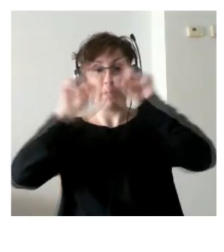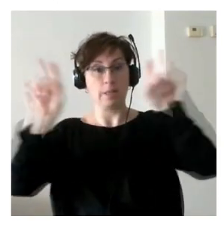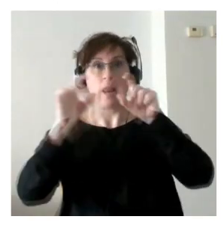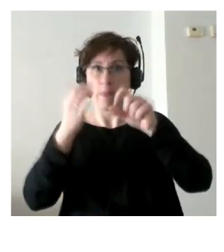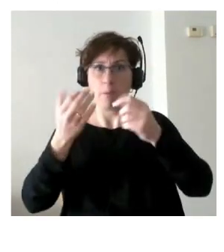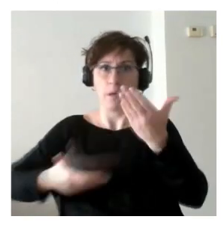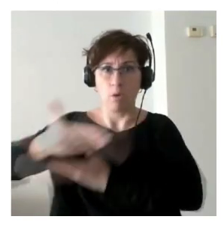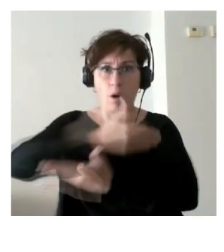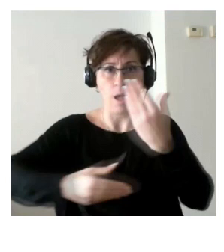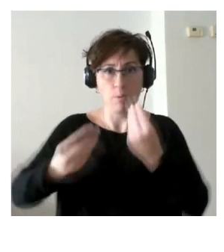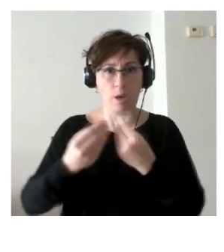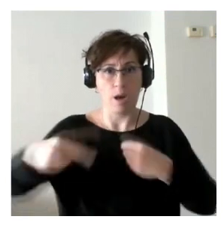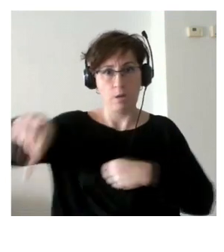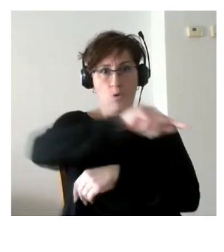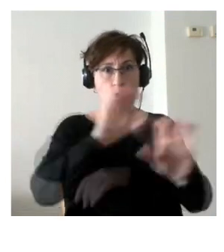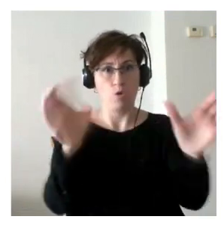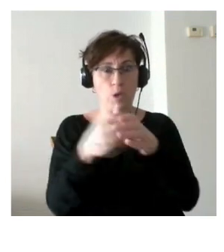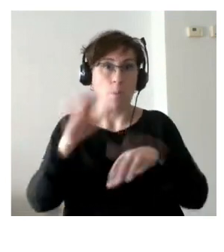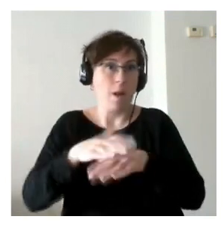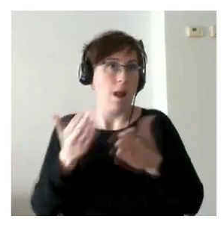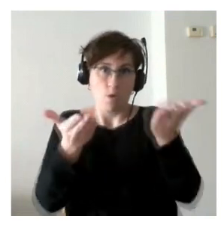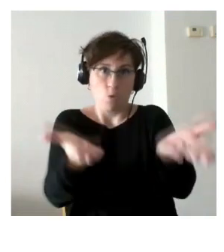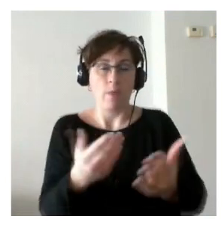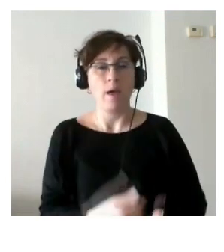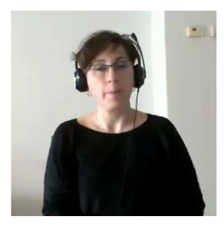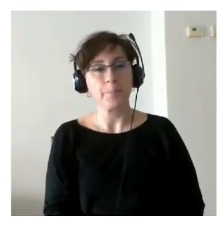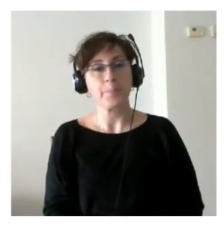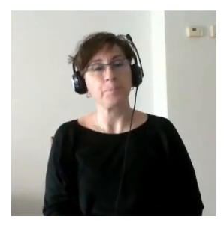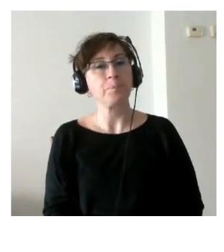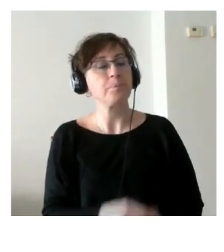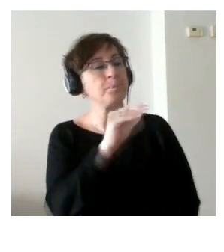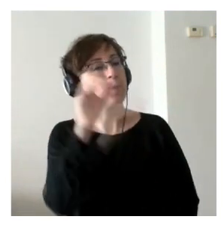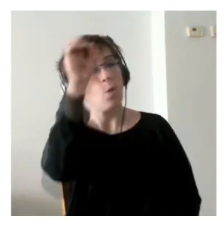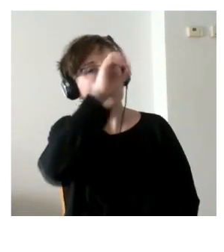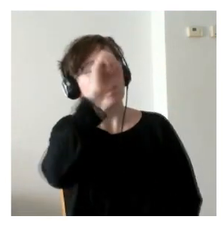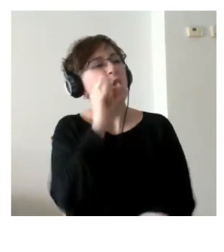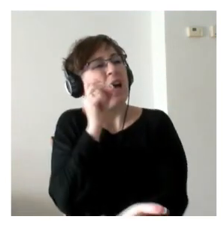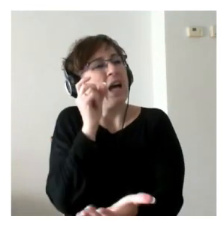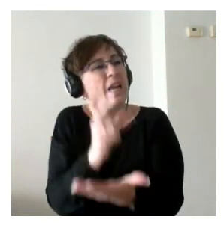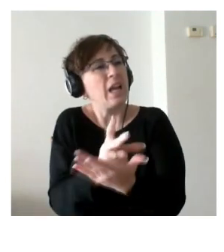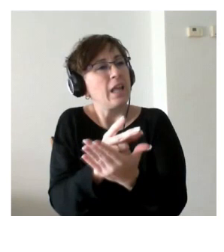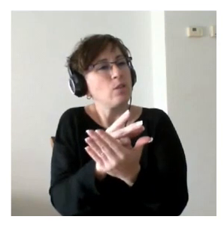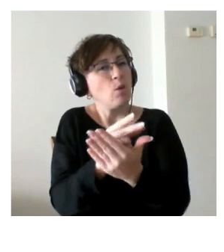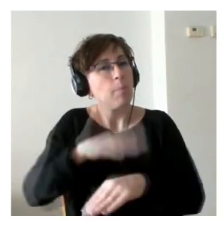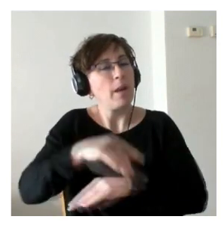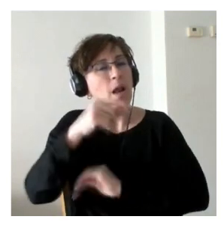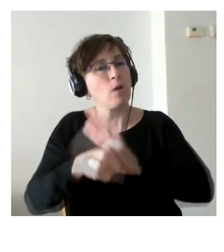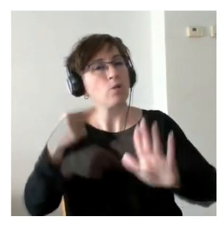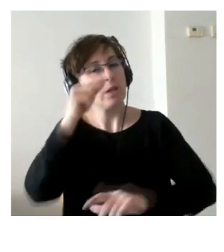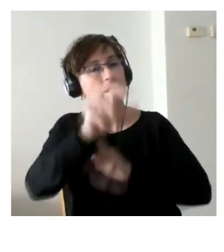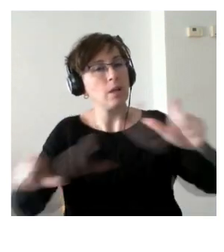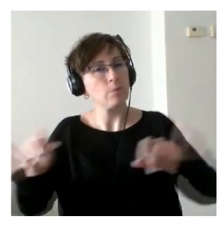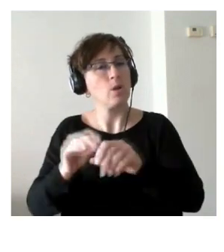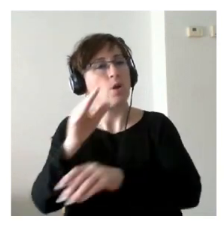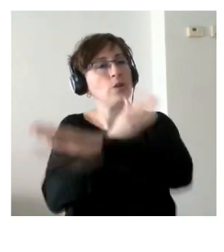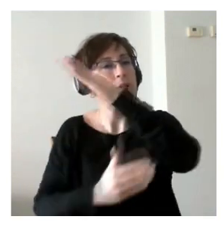estos colectivos para echar una mano desde su punto de vista ¿cuáles son los retos para contratar a personas con